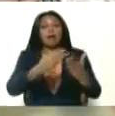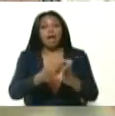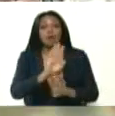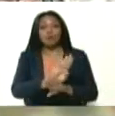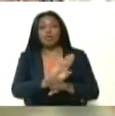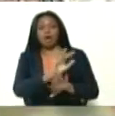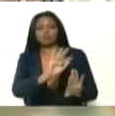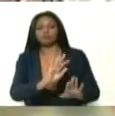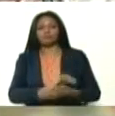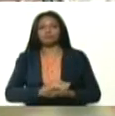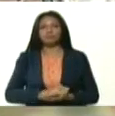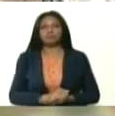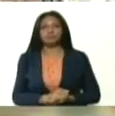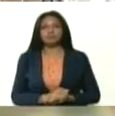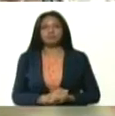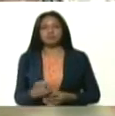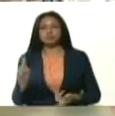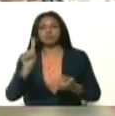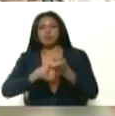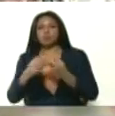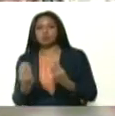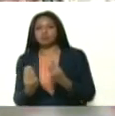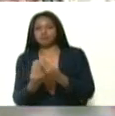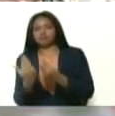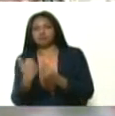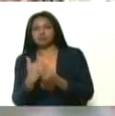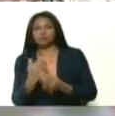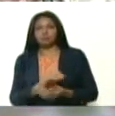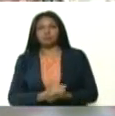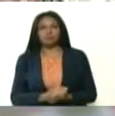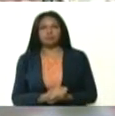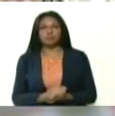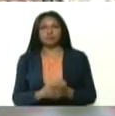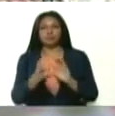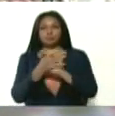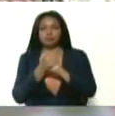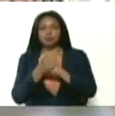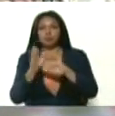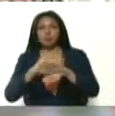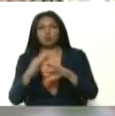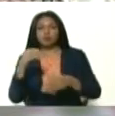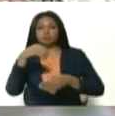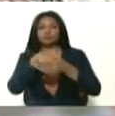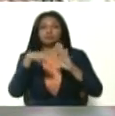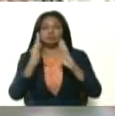Escalona. Aquí está Silita. ¿Le puedo agarrar la mano? Estamos en casa.